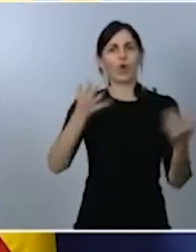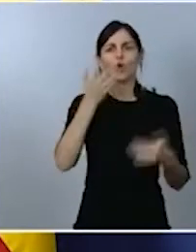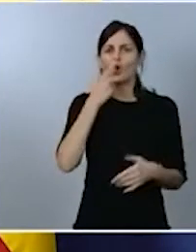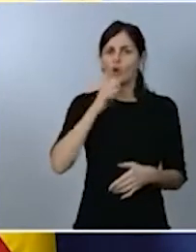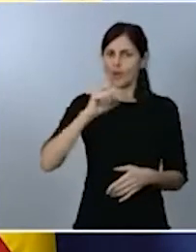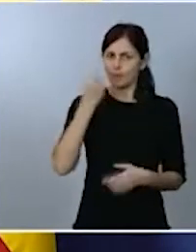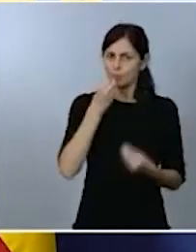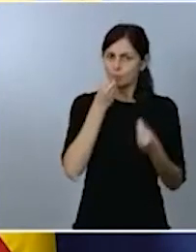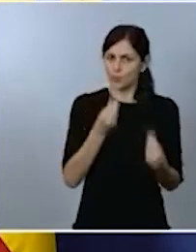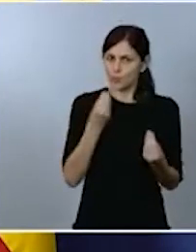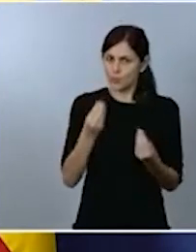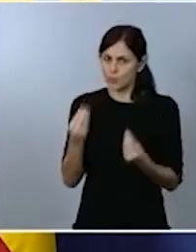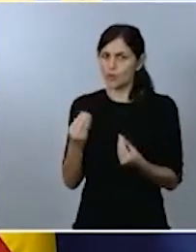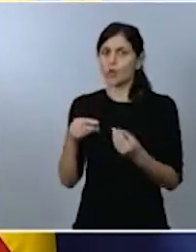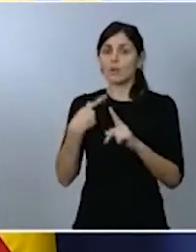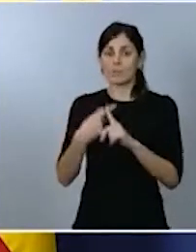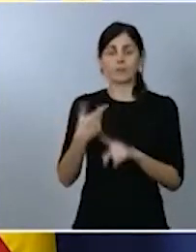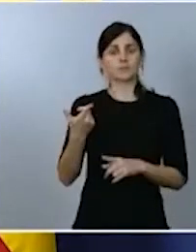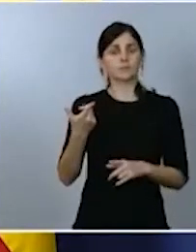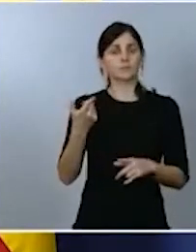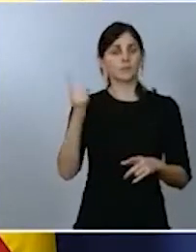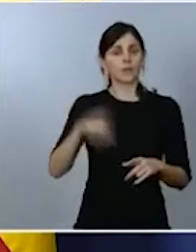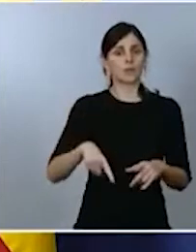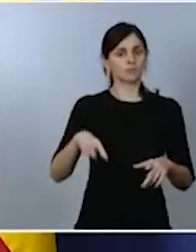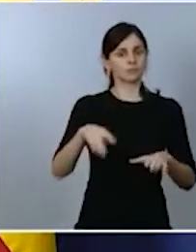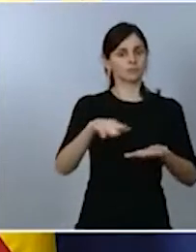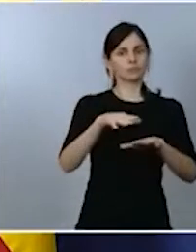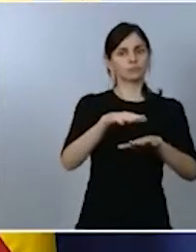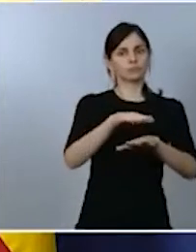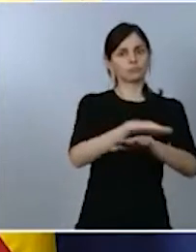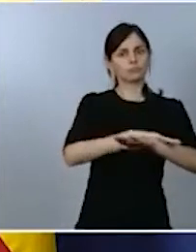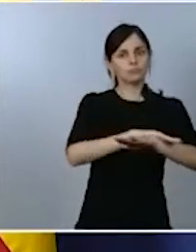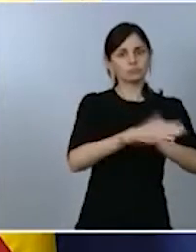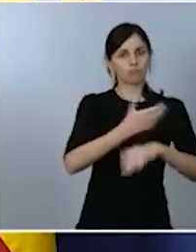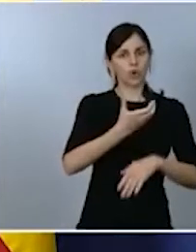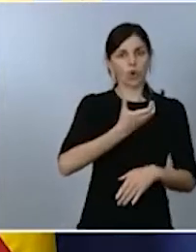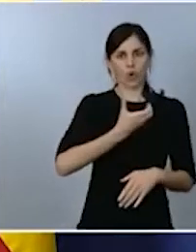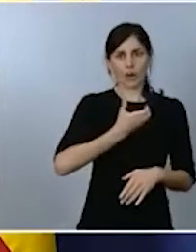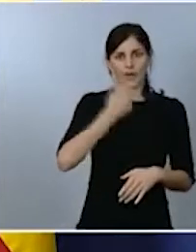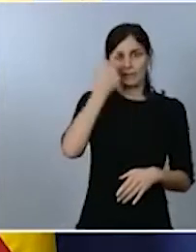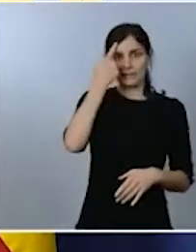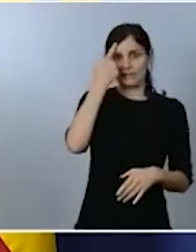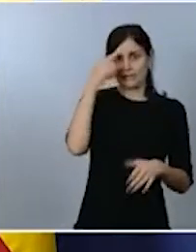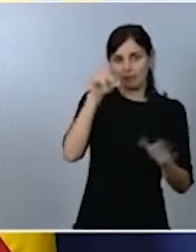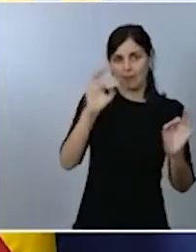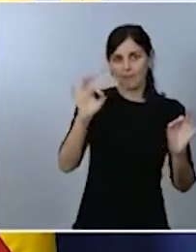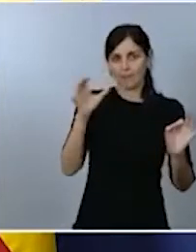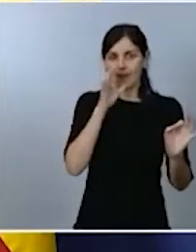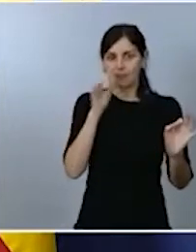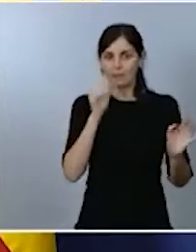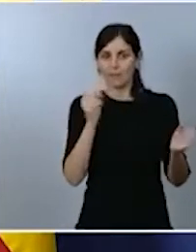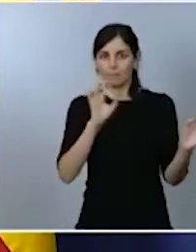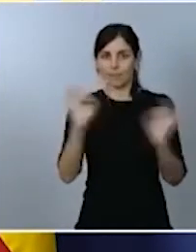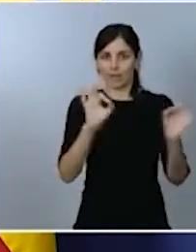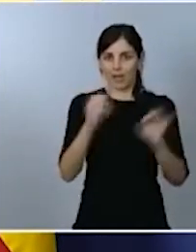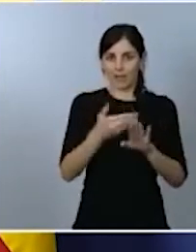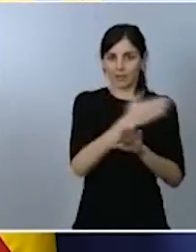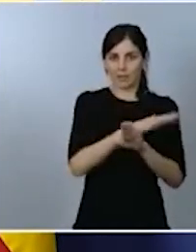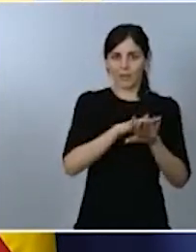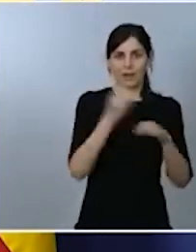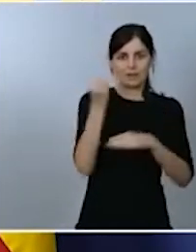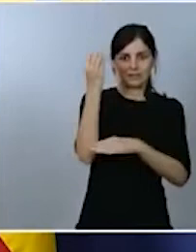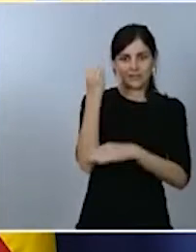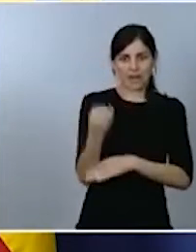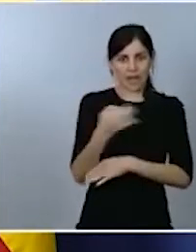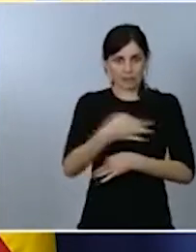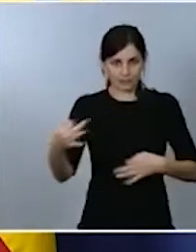locales dispongan de un plazo suficiente para adaptar la señalización. Recordando que en la formalización de este real decreto han